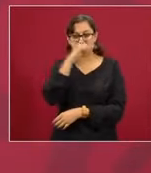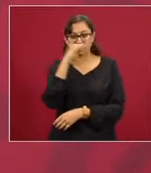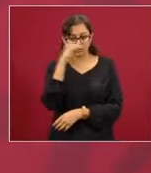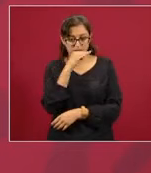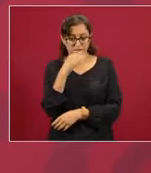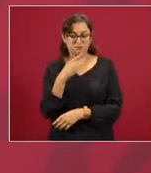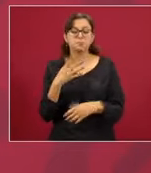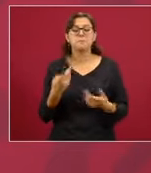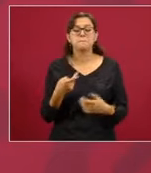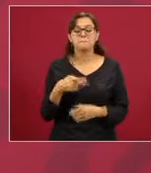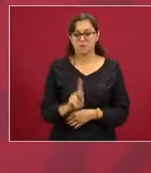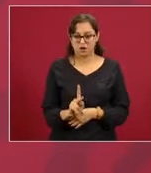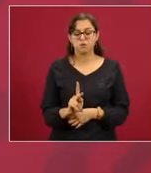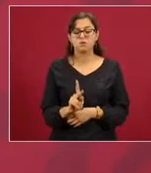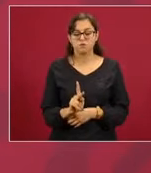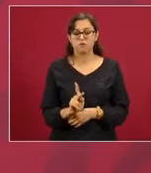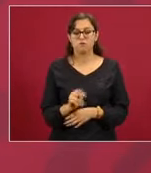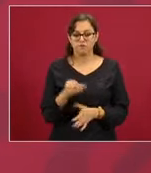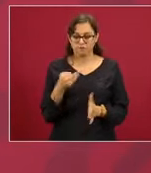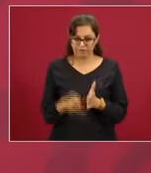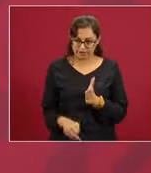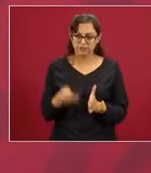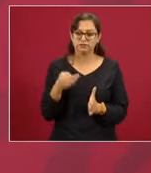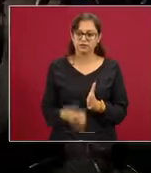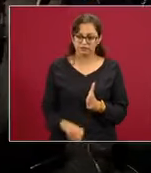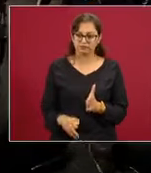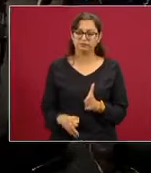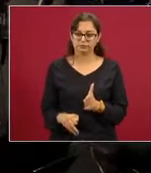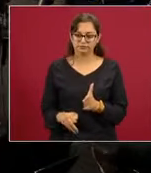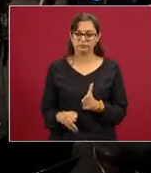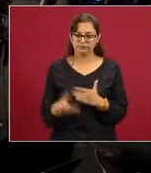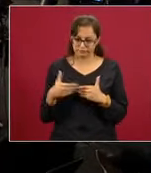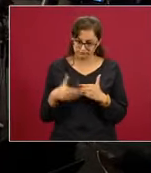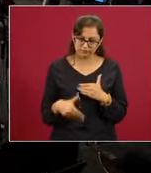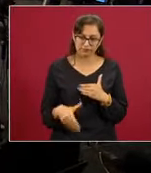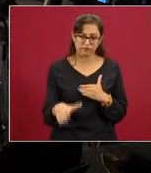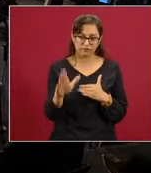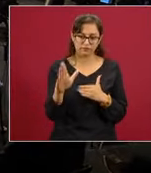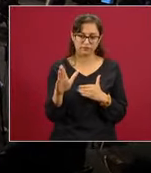todavía no